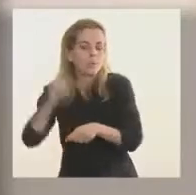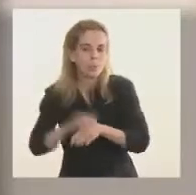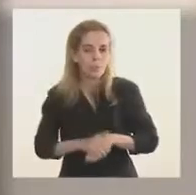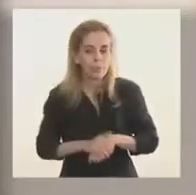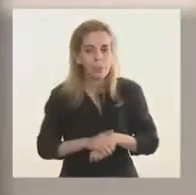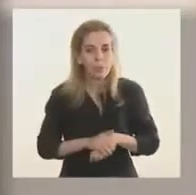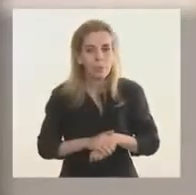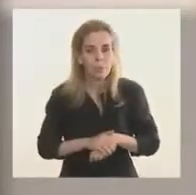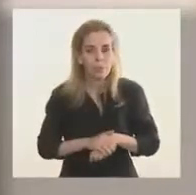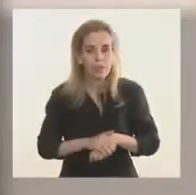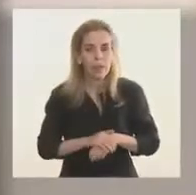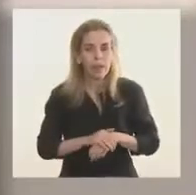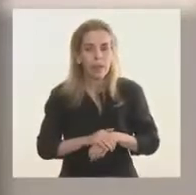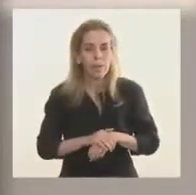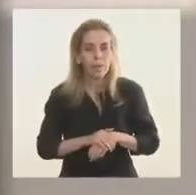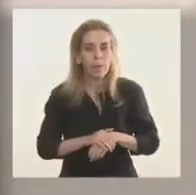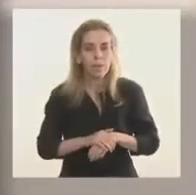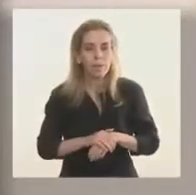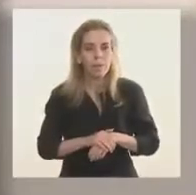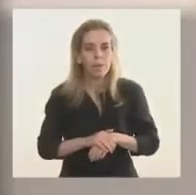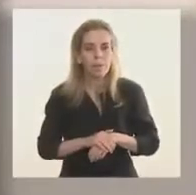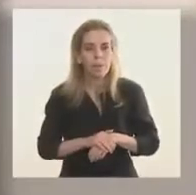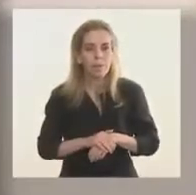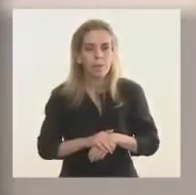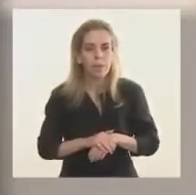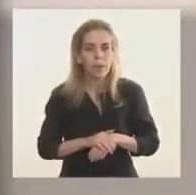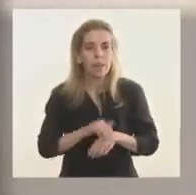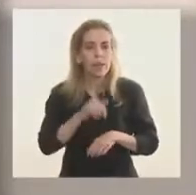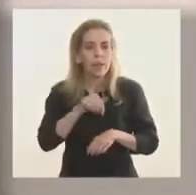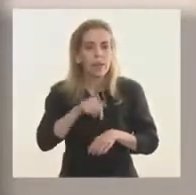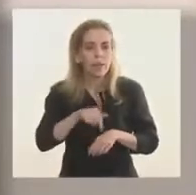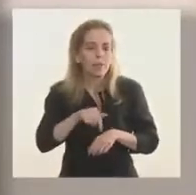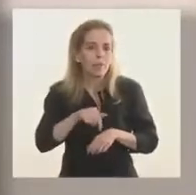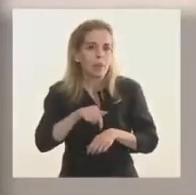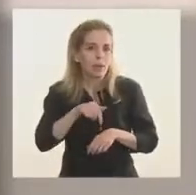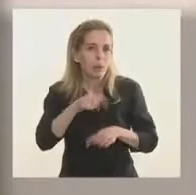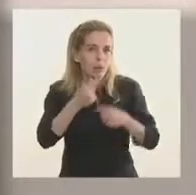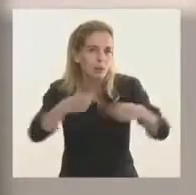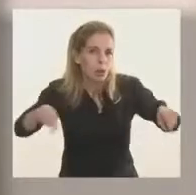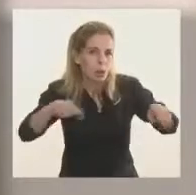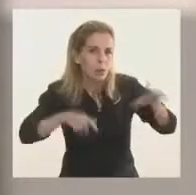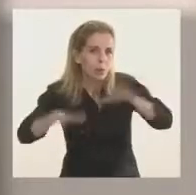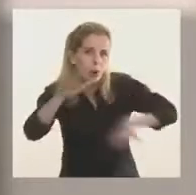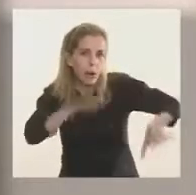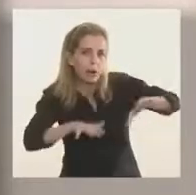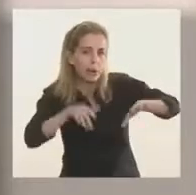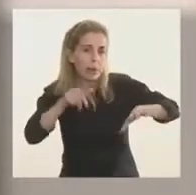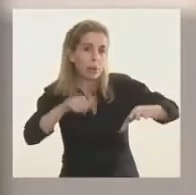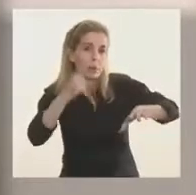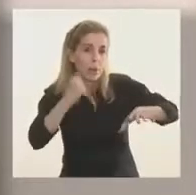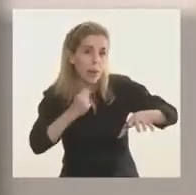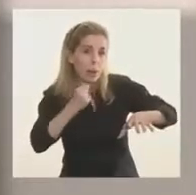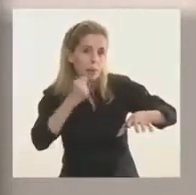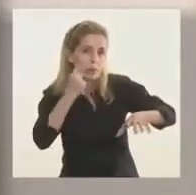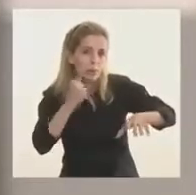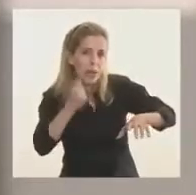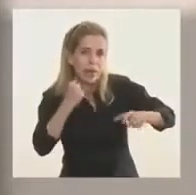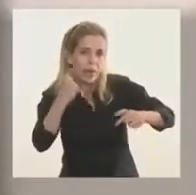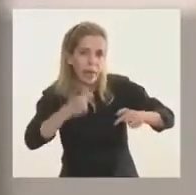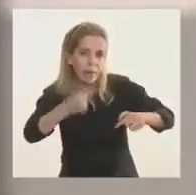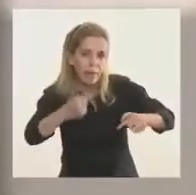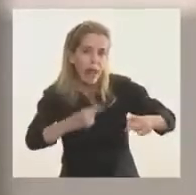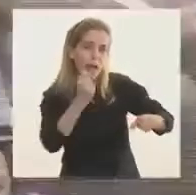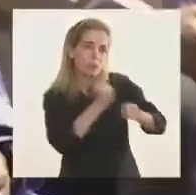Saber que esto que estamos haciendo día a día en distintos lugares, con